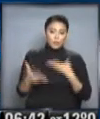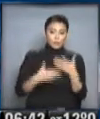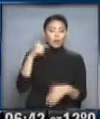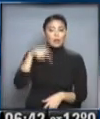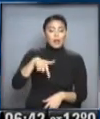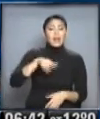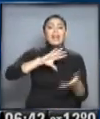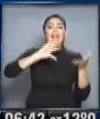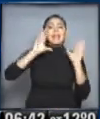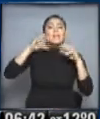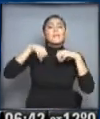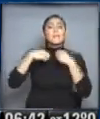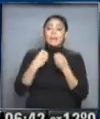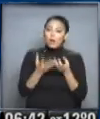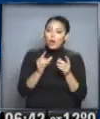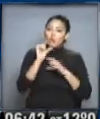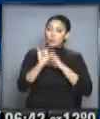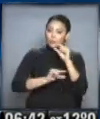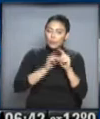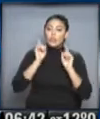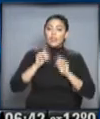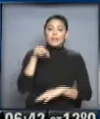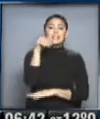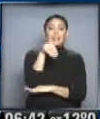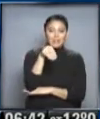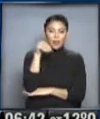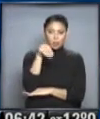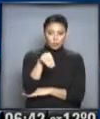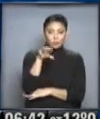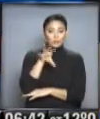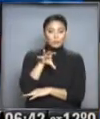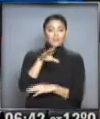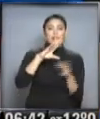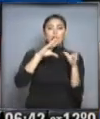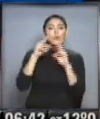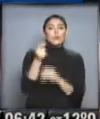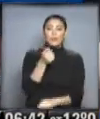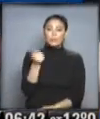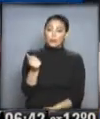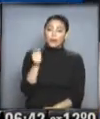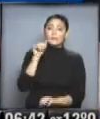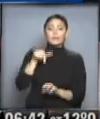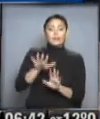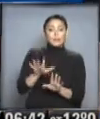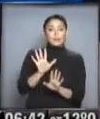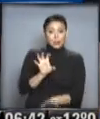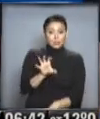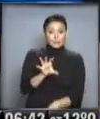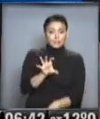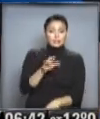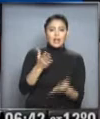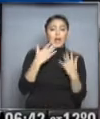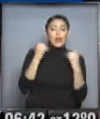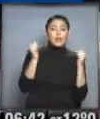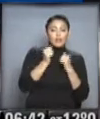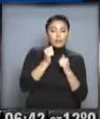irá mejorando el tiempo lentamente. Y también en Santa Cruz se prevé muy poca nubosidad en el día de hoy porque allí ingresa, detrás de un frente